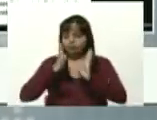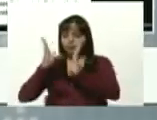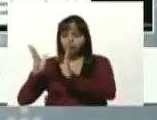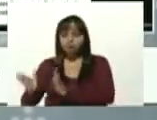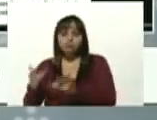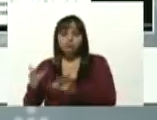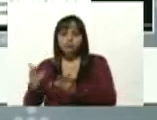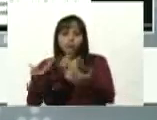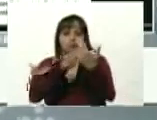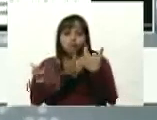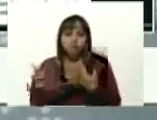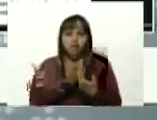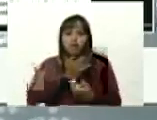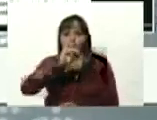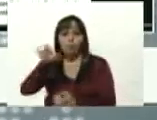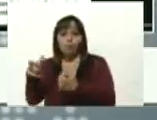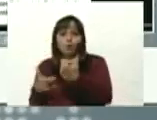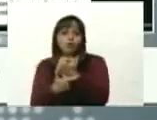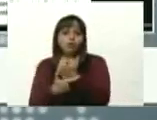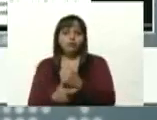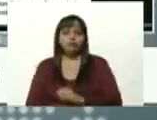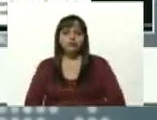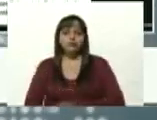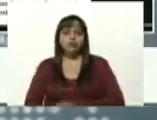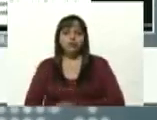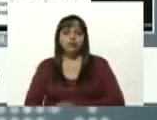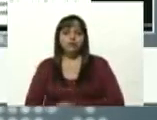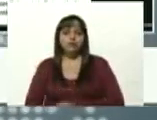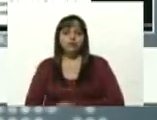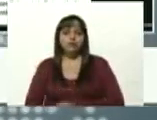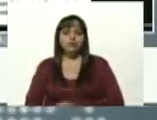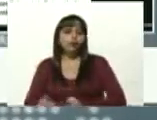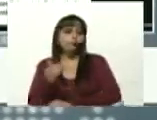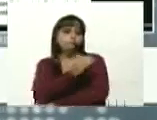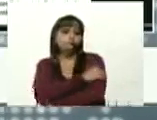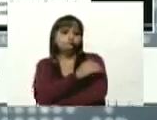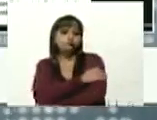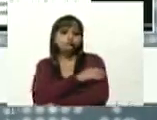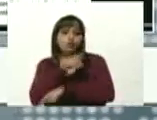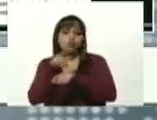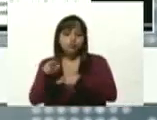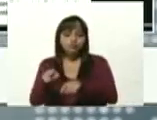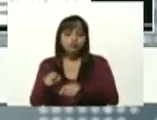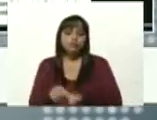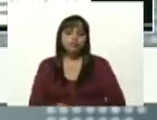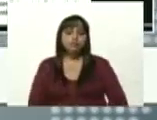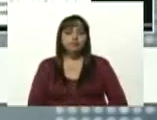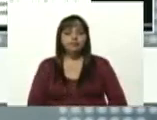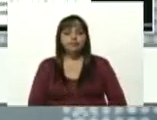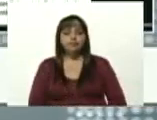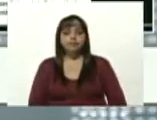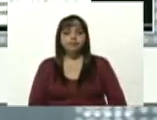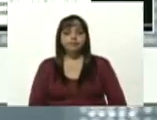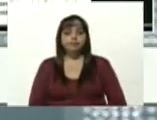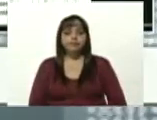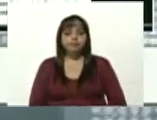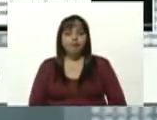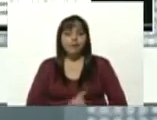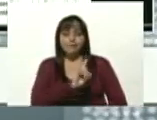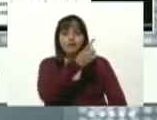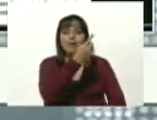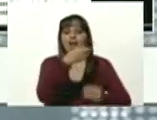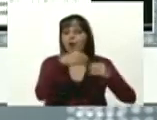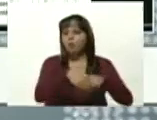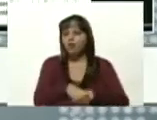del señor Juan y la opinión del señor Gerardo Márquez aquí está el primer acuerdo